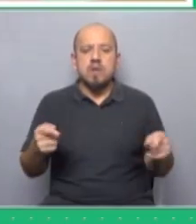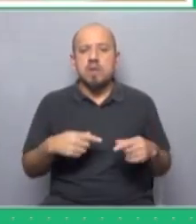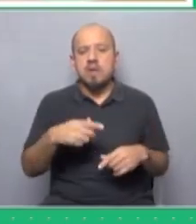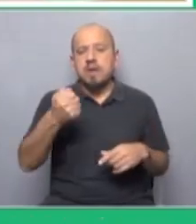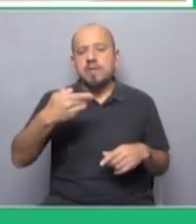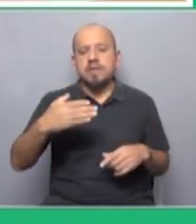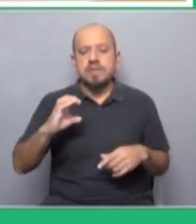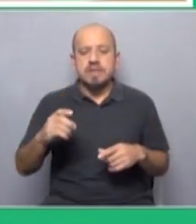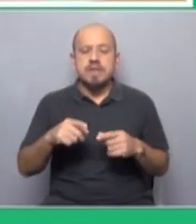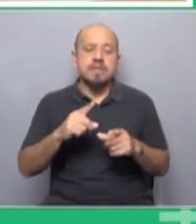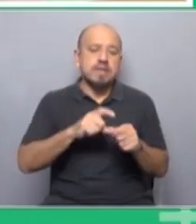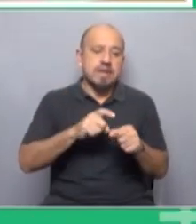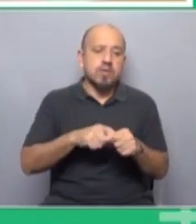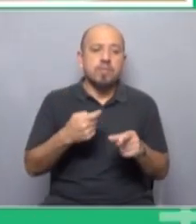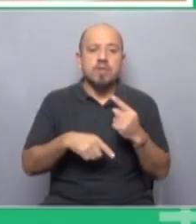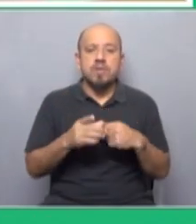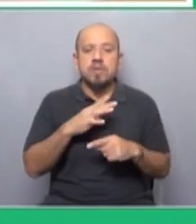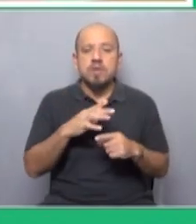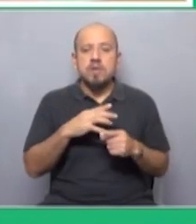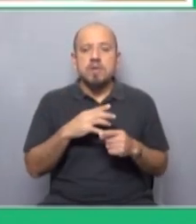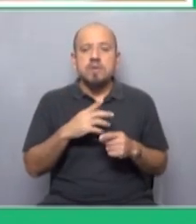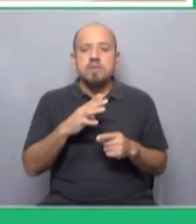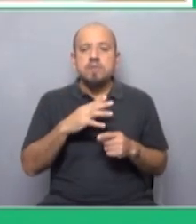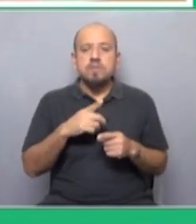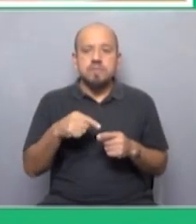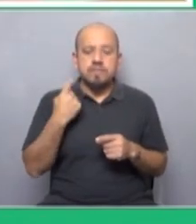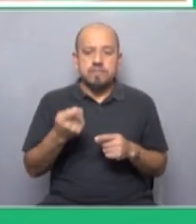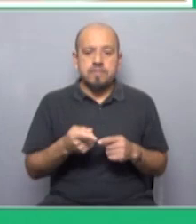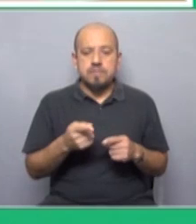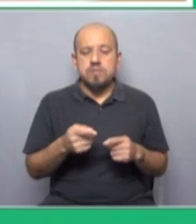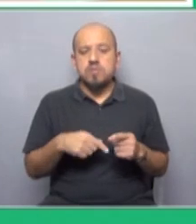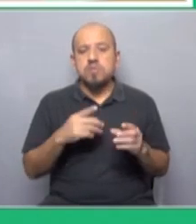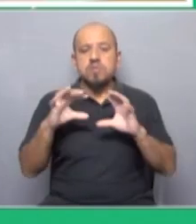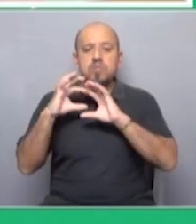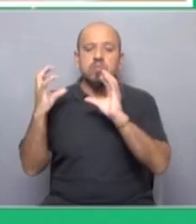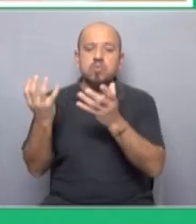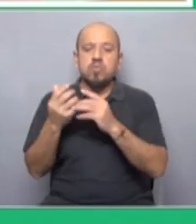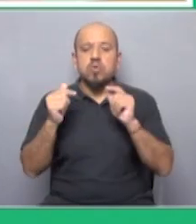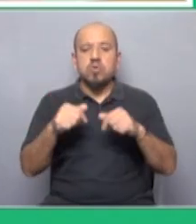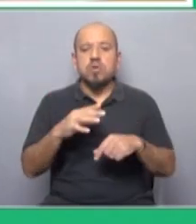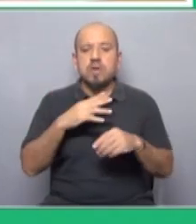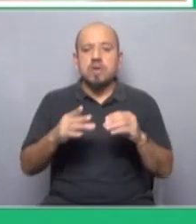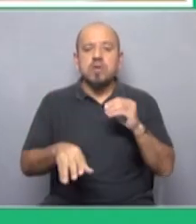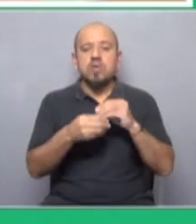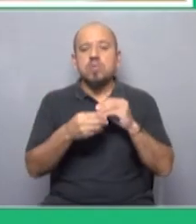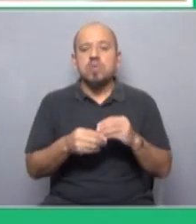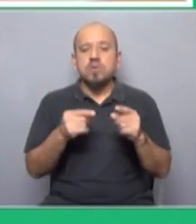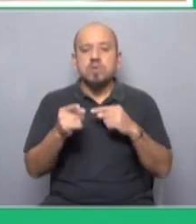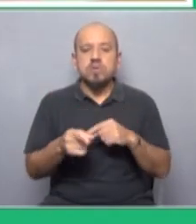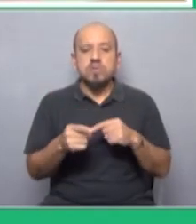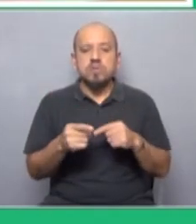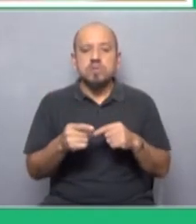sindical pero también hay otras otras demandas que se integran en este mundo de hoy que tenemos que incorporar en nuestras